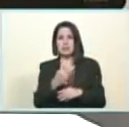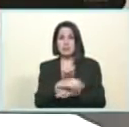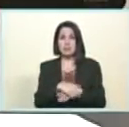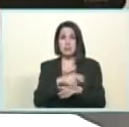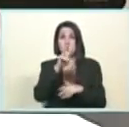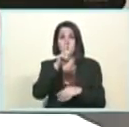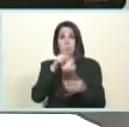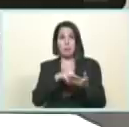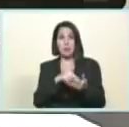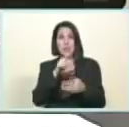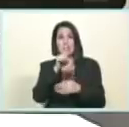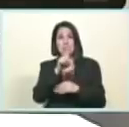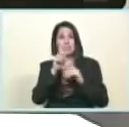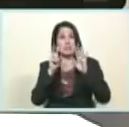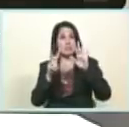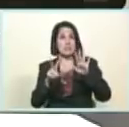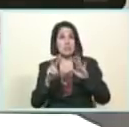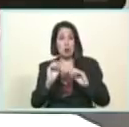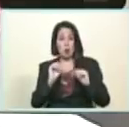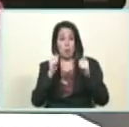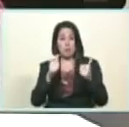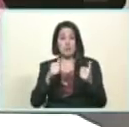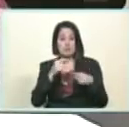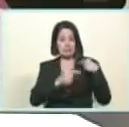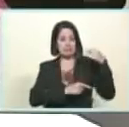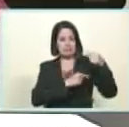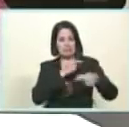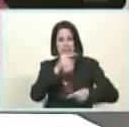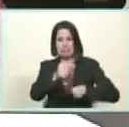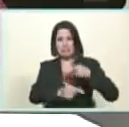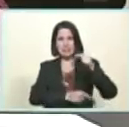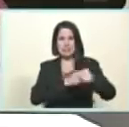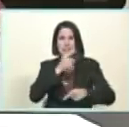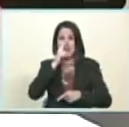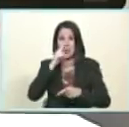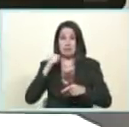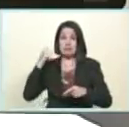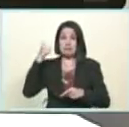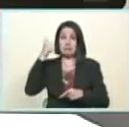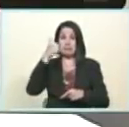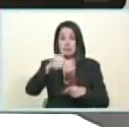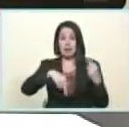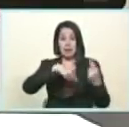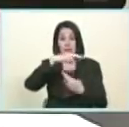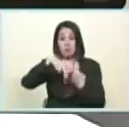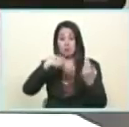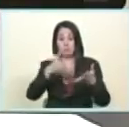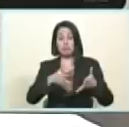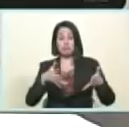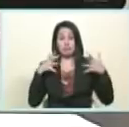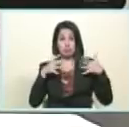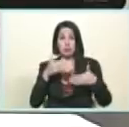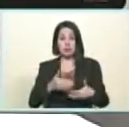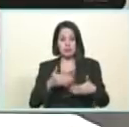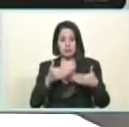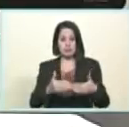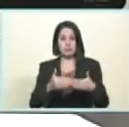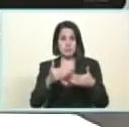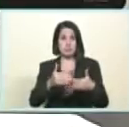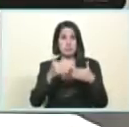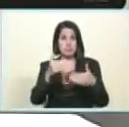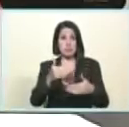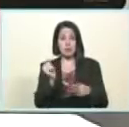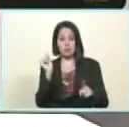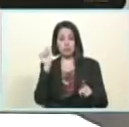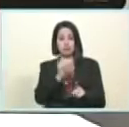ha sido el año en que ha empezado el nuevo ciclo largo ciclo de la revolución bolivariana de triunfo de avance de